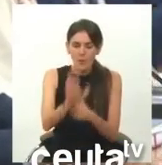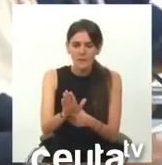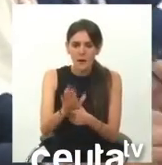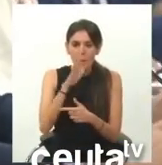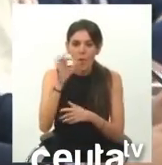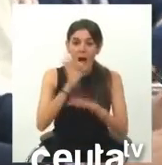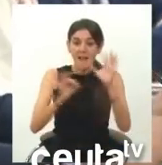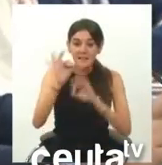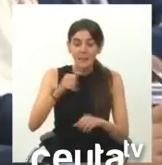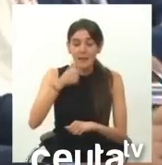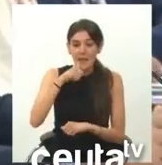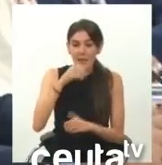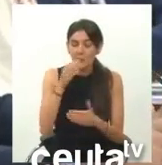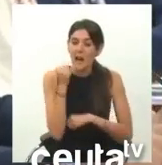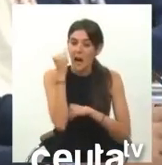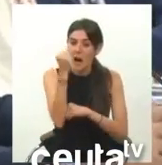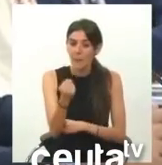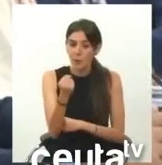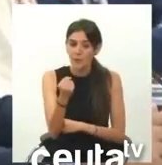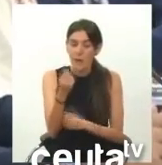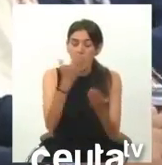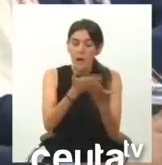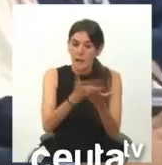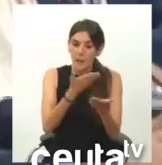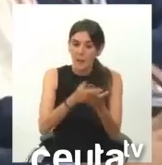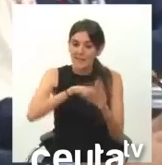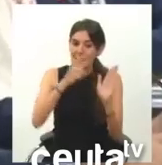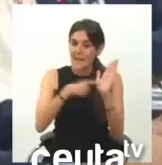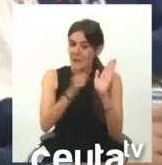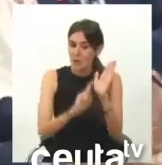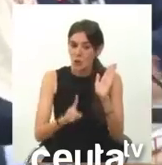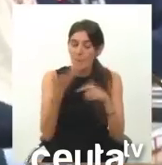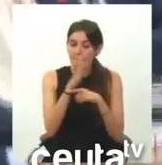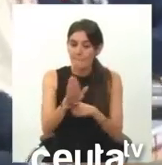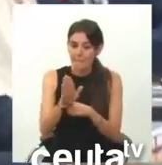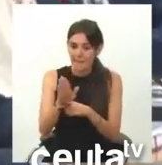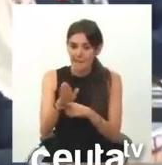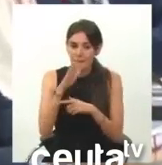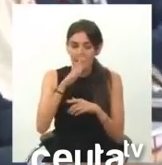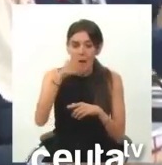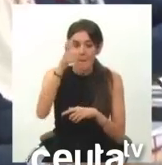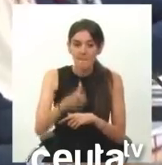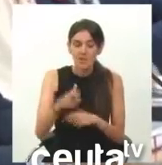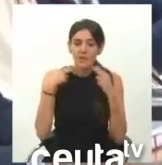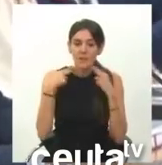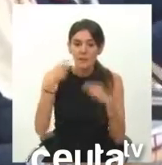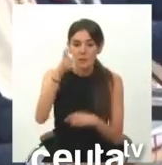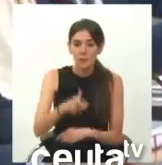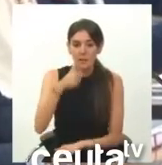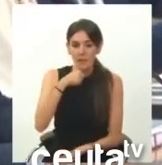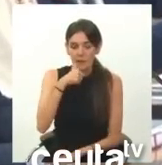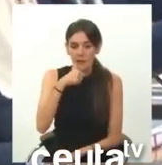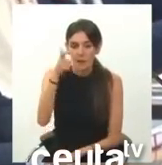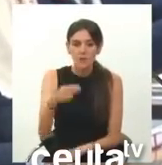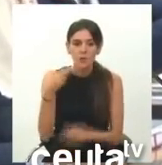Asamblea de Ceuta apoye la propuesta no de ley presentada por la diputada por Ceuta, la